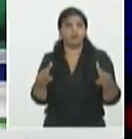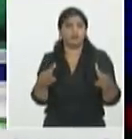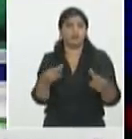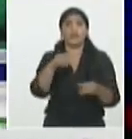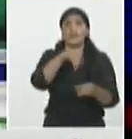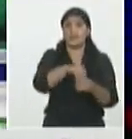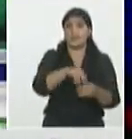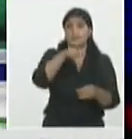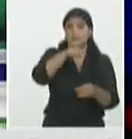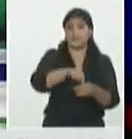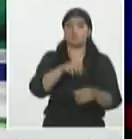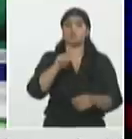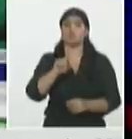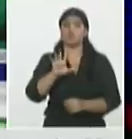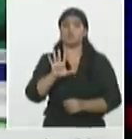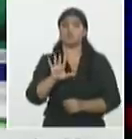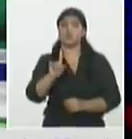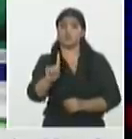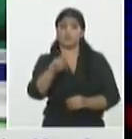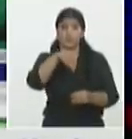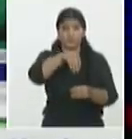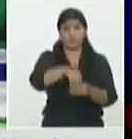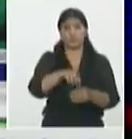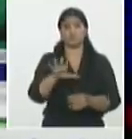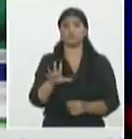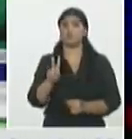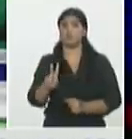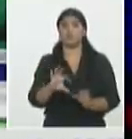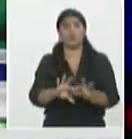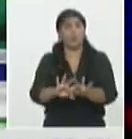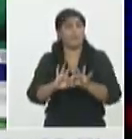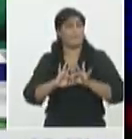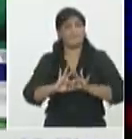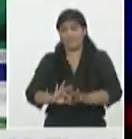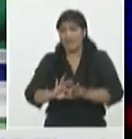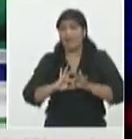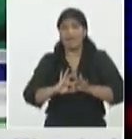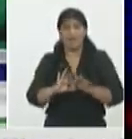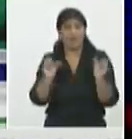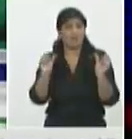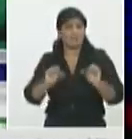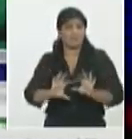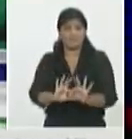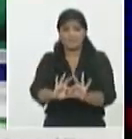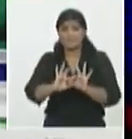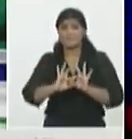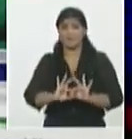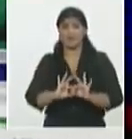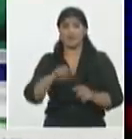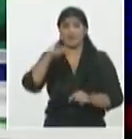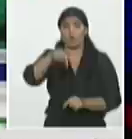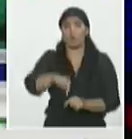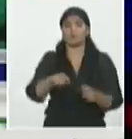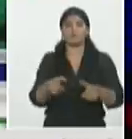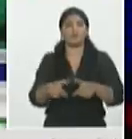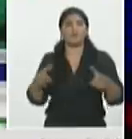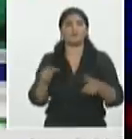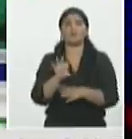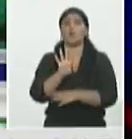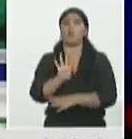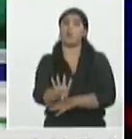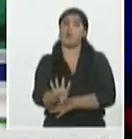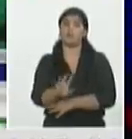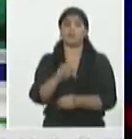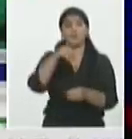151 52 críticos se incrementa en 4 con respecto al día anterior y